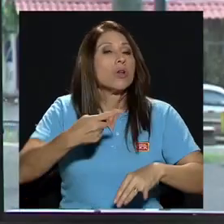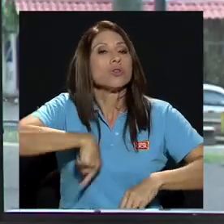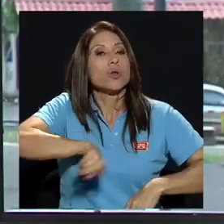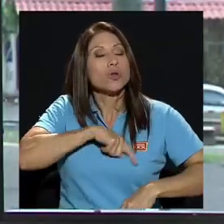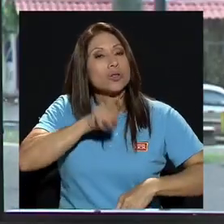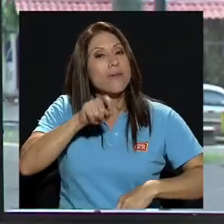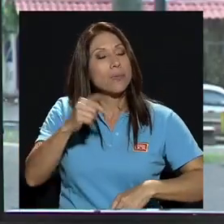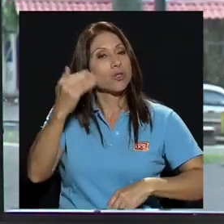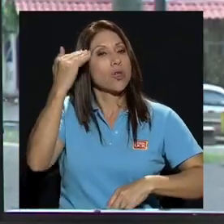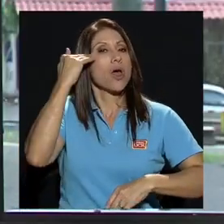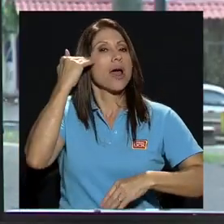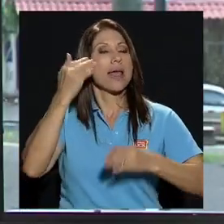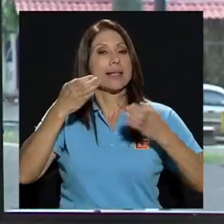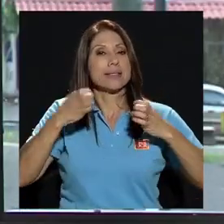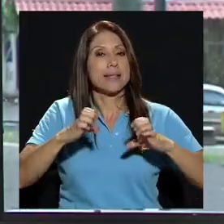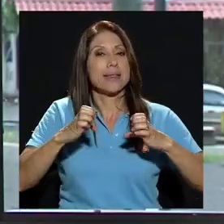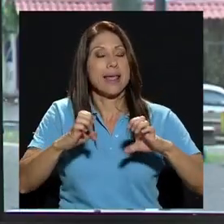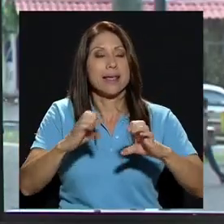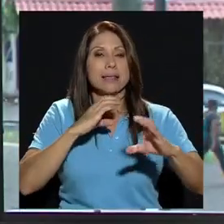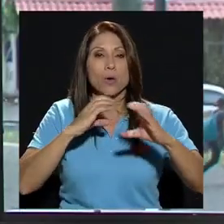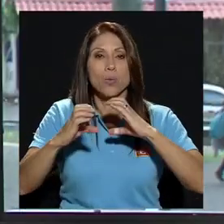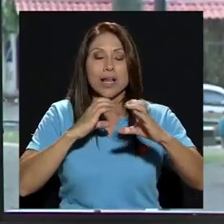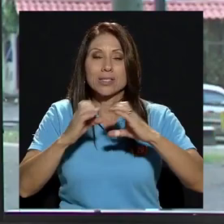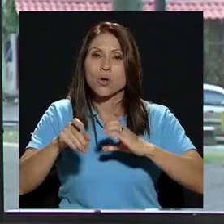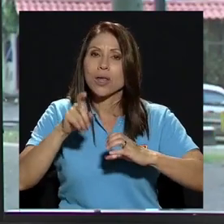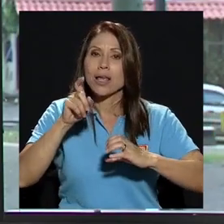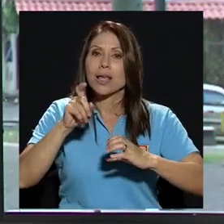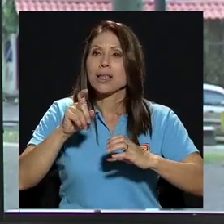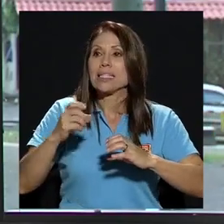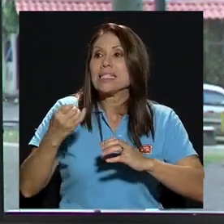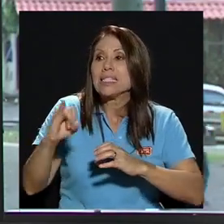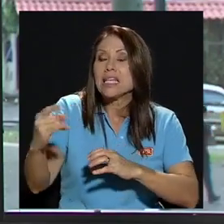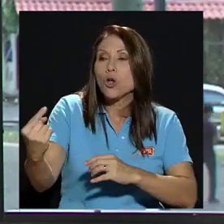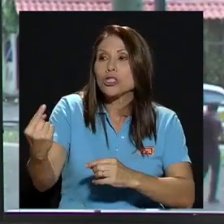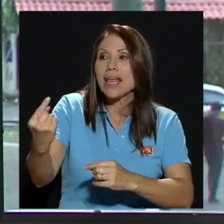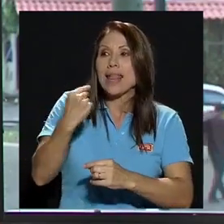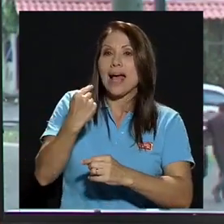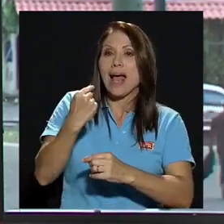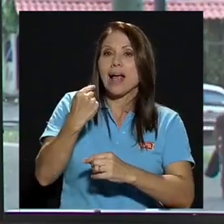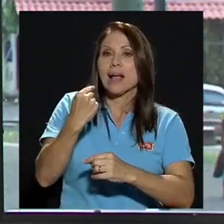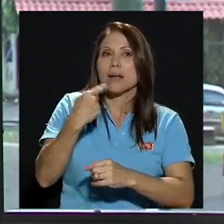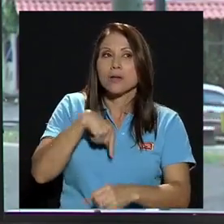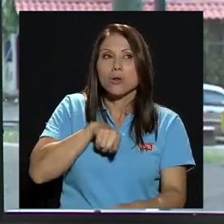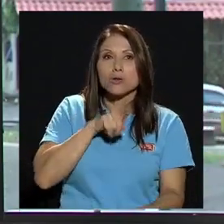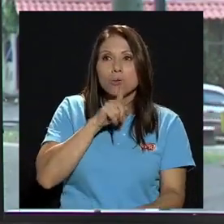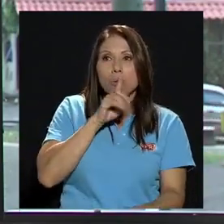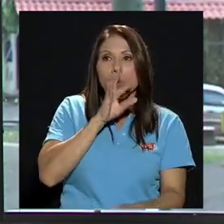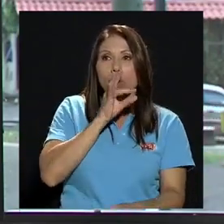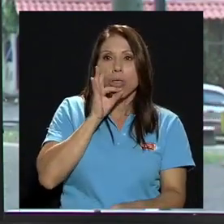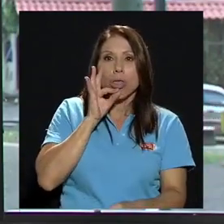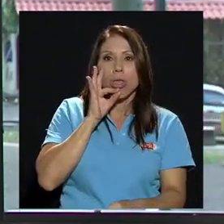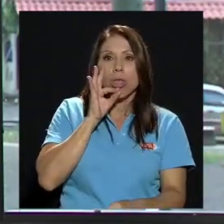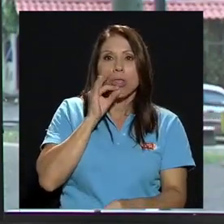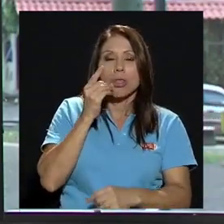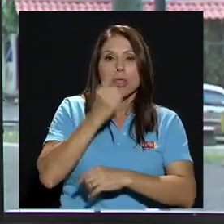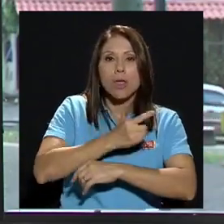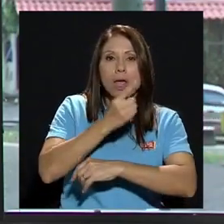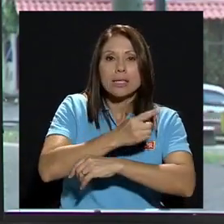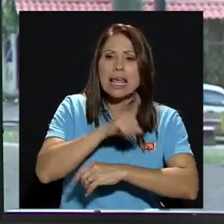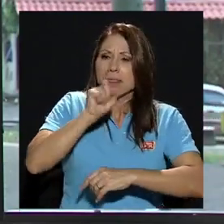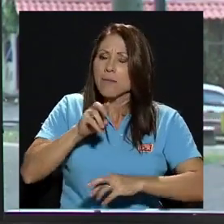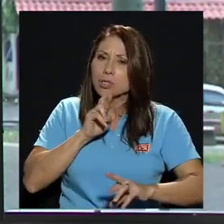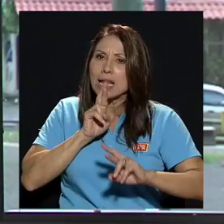comunicación tenemos que tener respuesta nos atacan y nos quedamos callados durante días y ahora todo es instantáneo